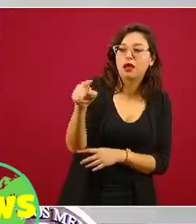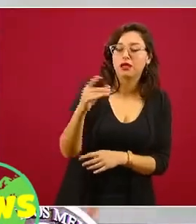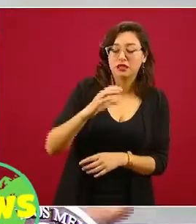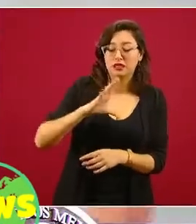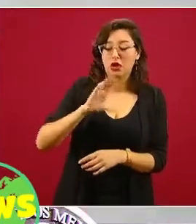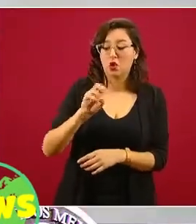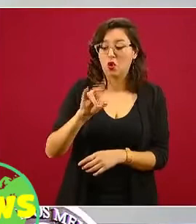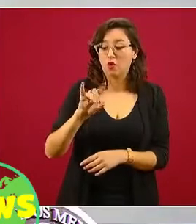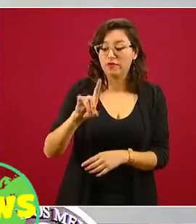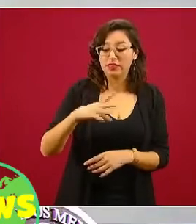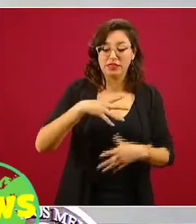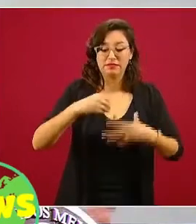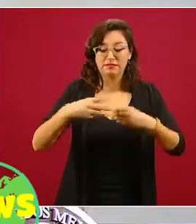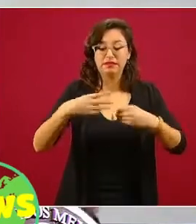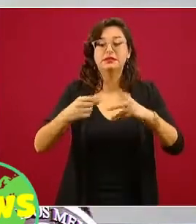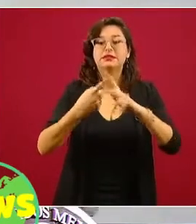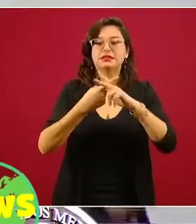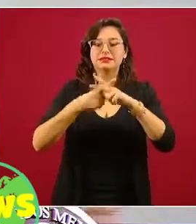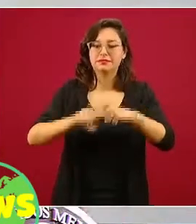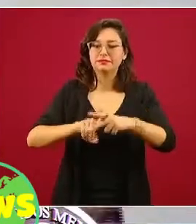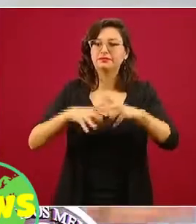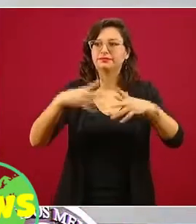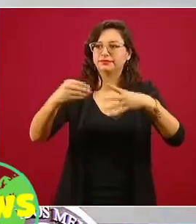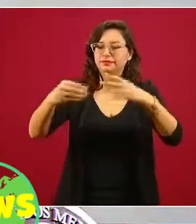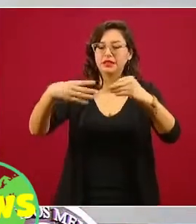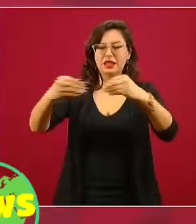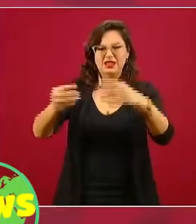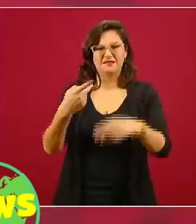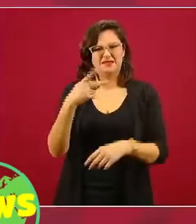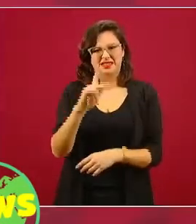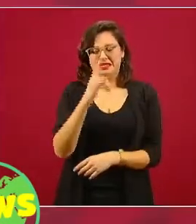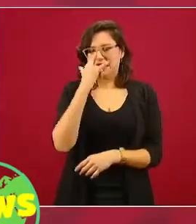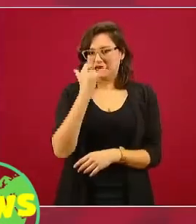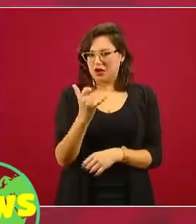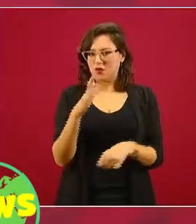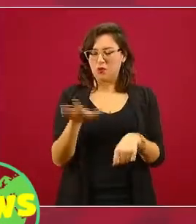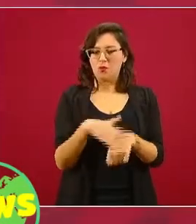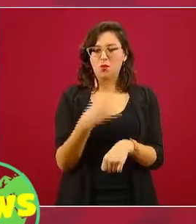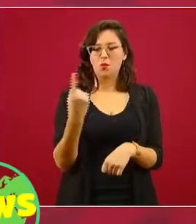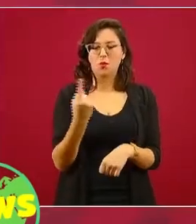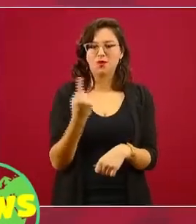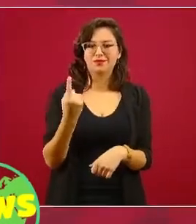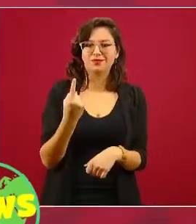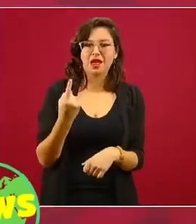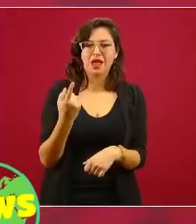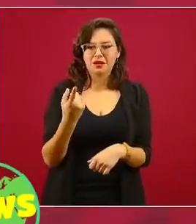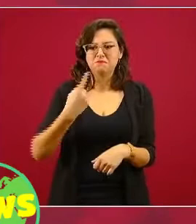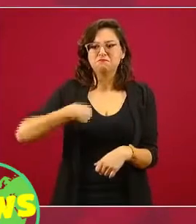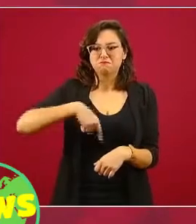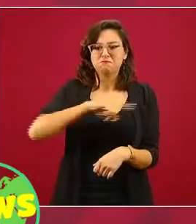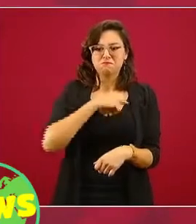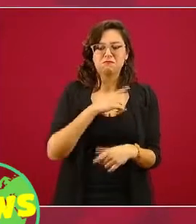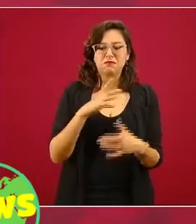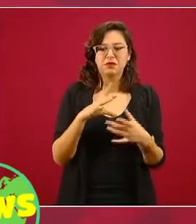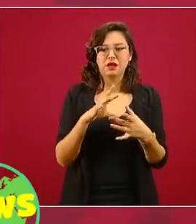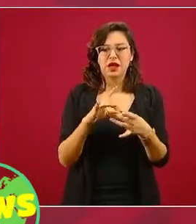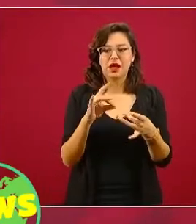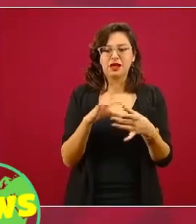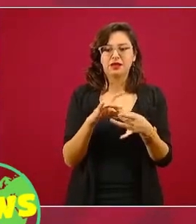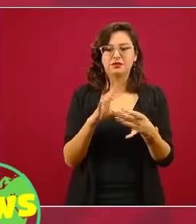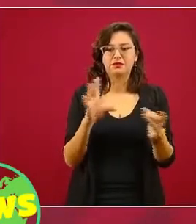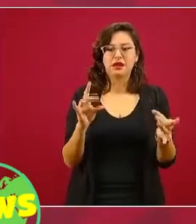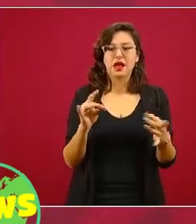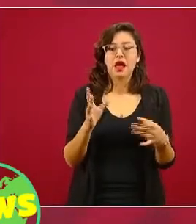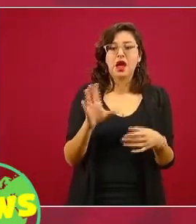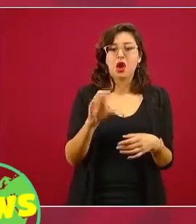Y nos llama la atención porque en uno de los comentarios durante el foro señalamos esto, cómo había entrado el COVID